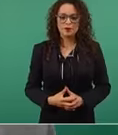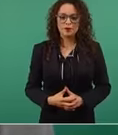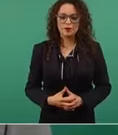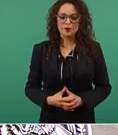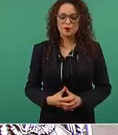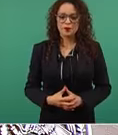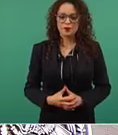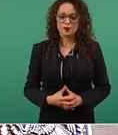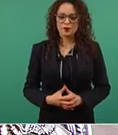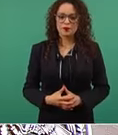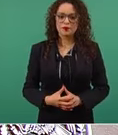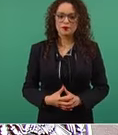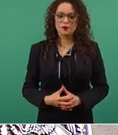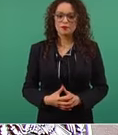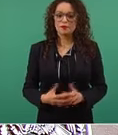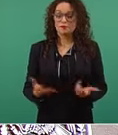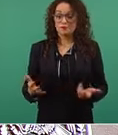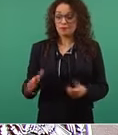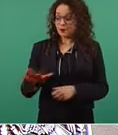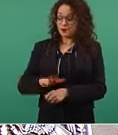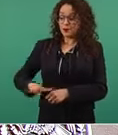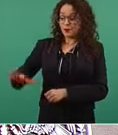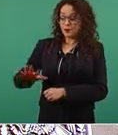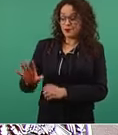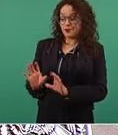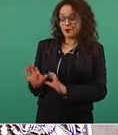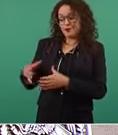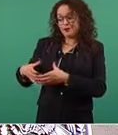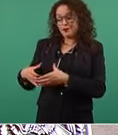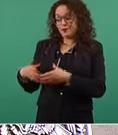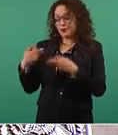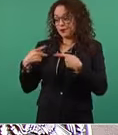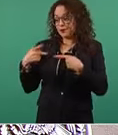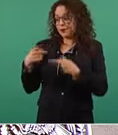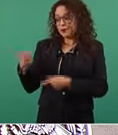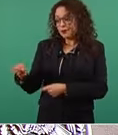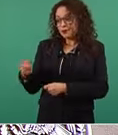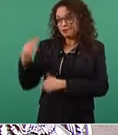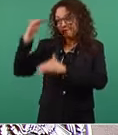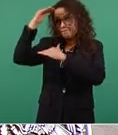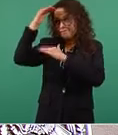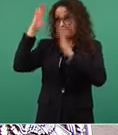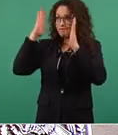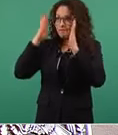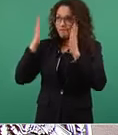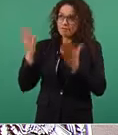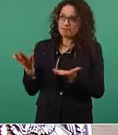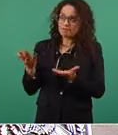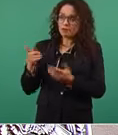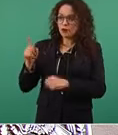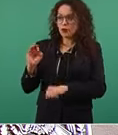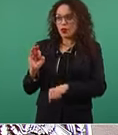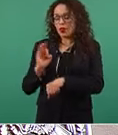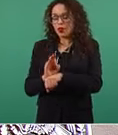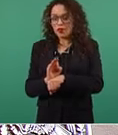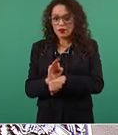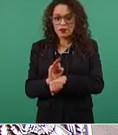Estos intelectuales orgánicos, conservadores, defensores